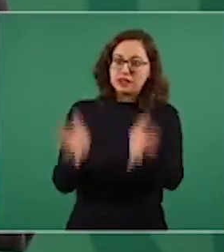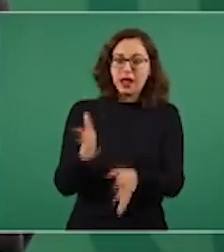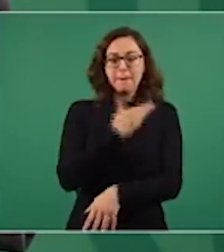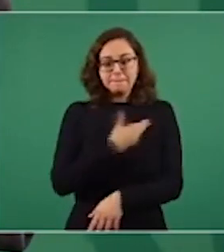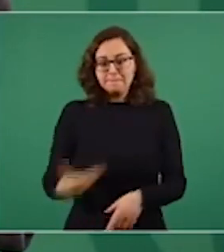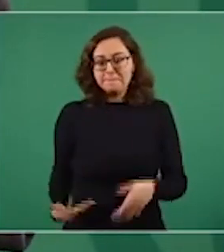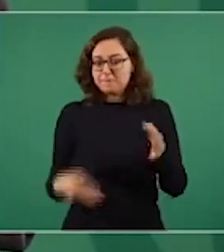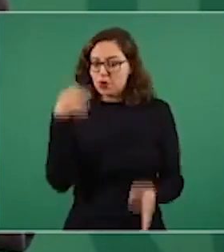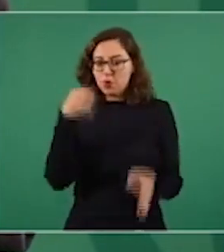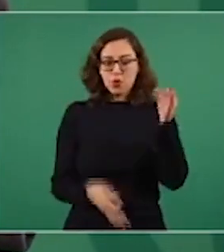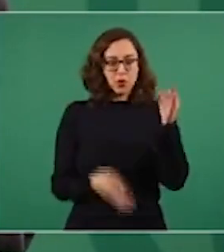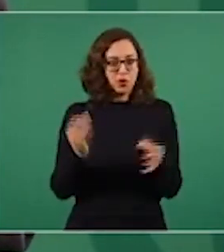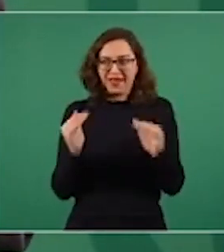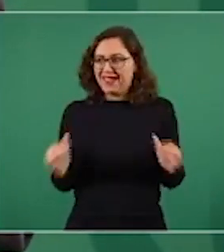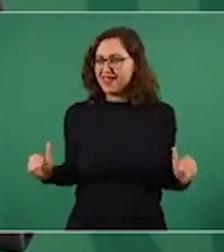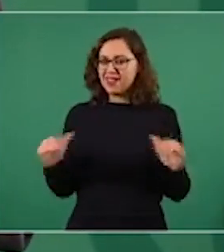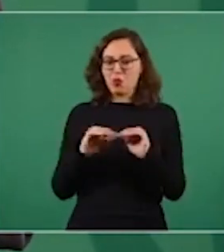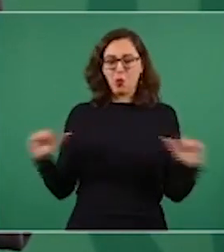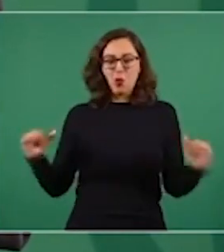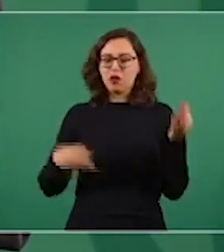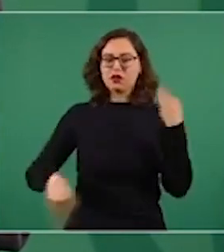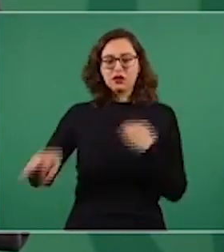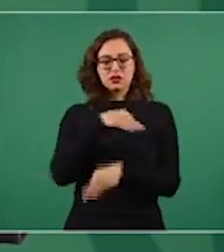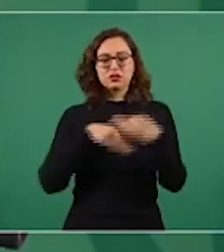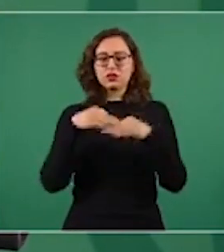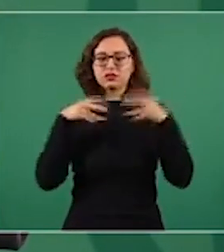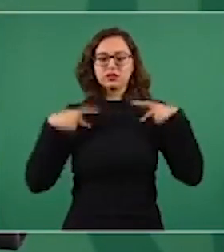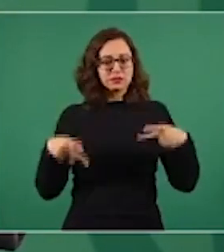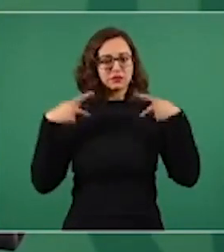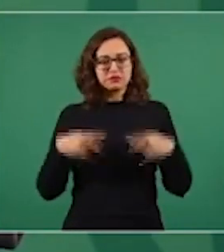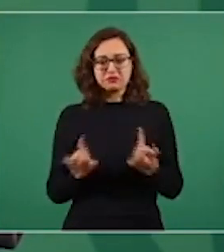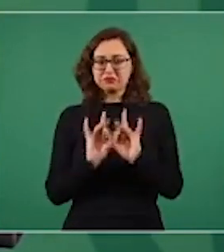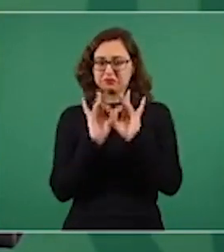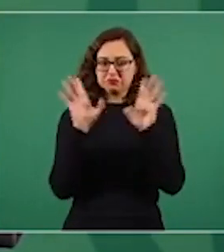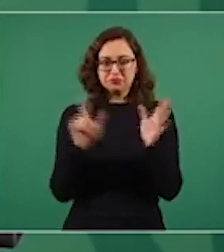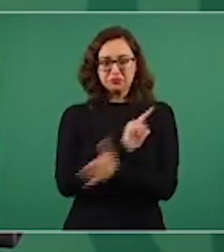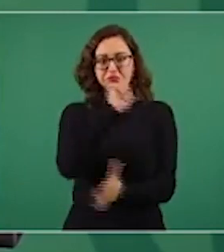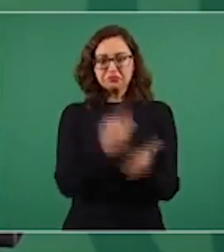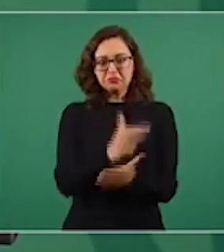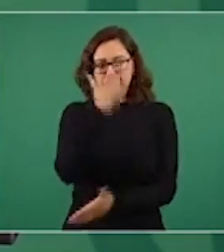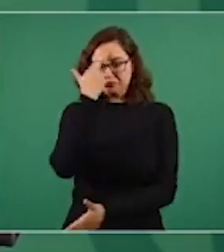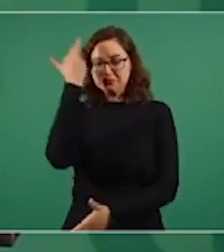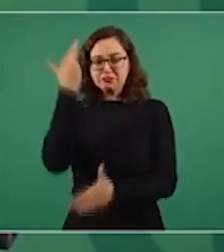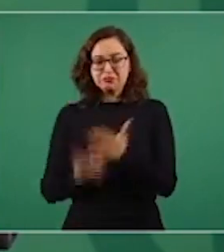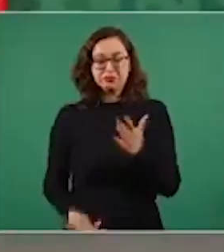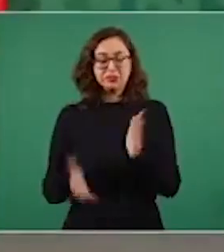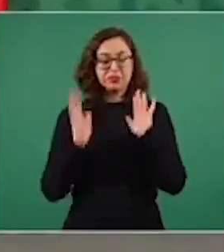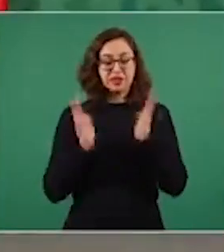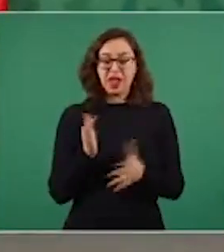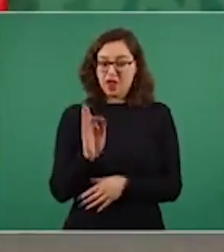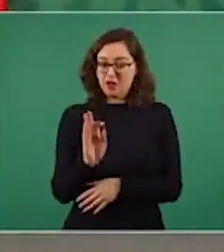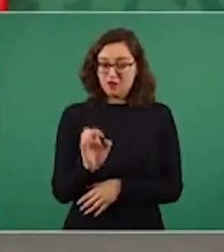ser juzgado igual que cualquier ciudadano por cualquier delito se acaban los fueros